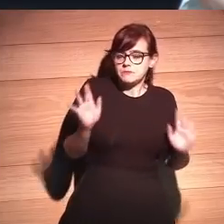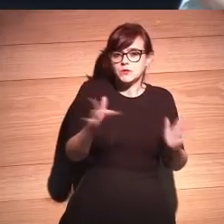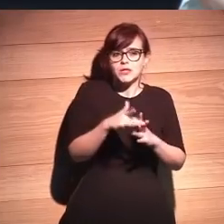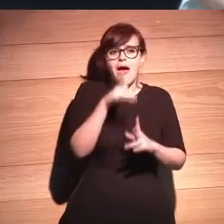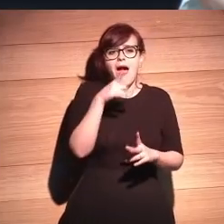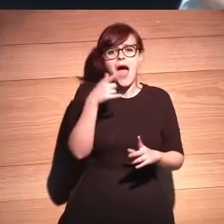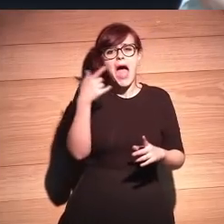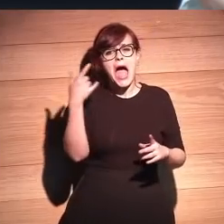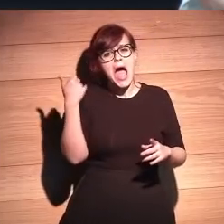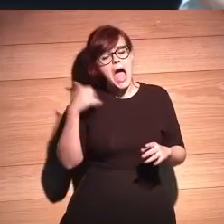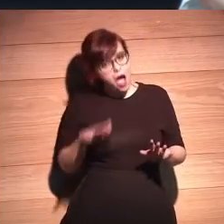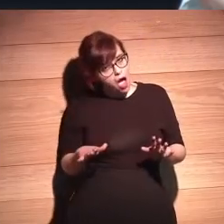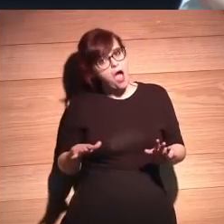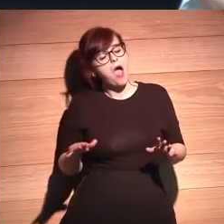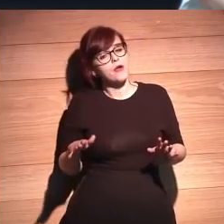ya he recibido